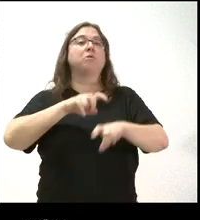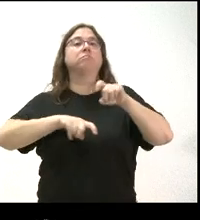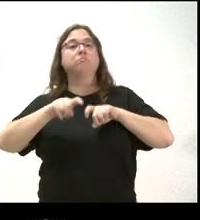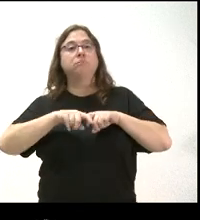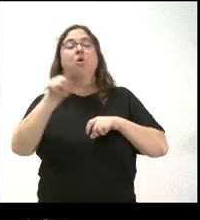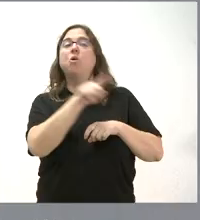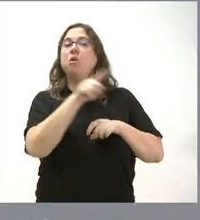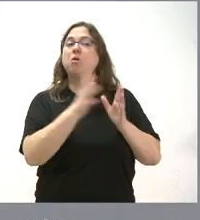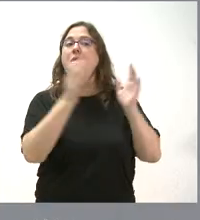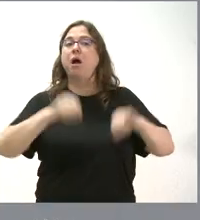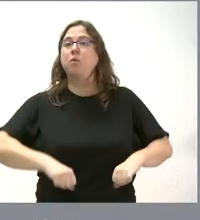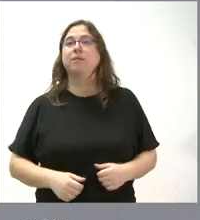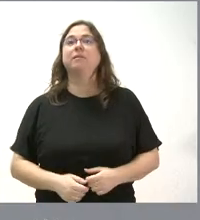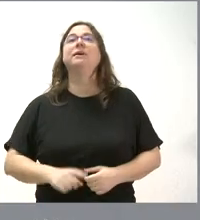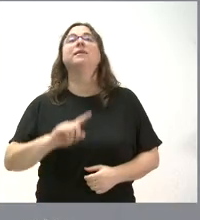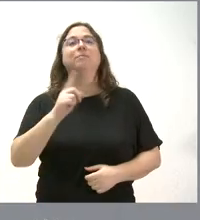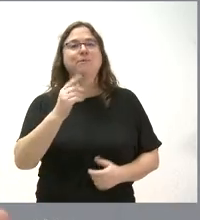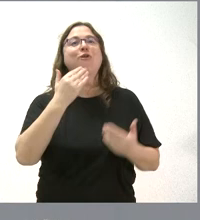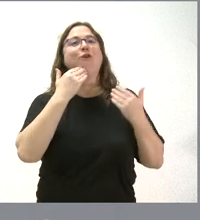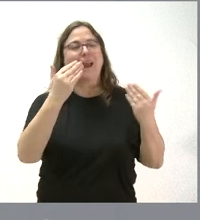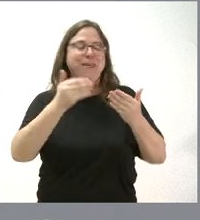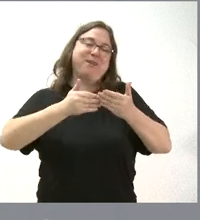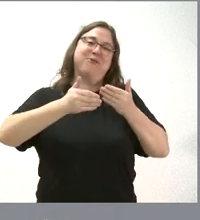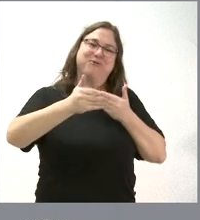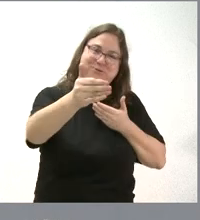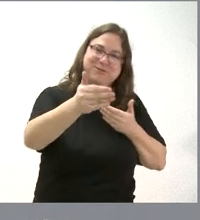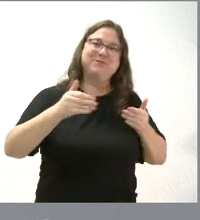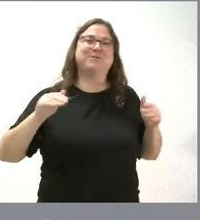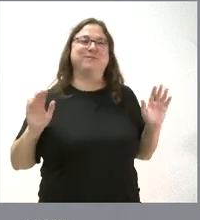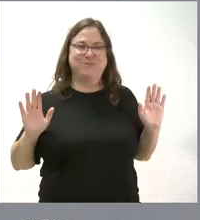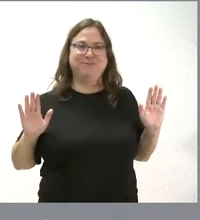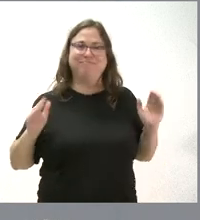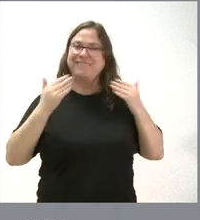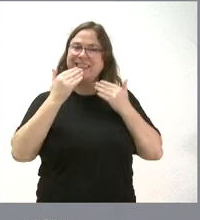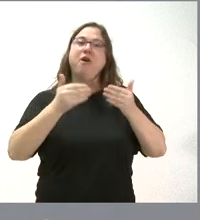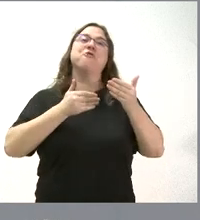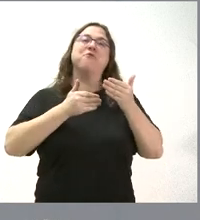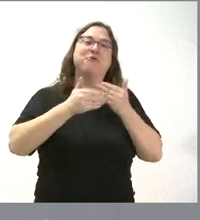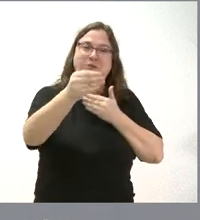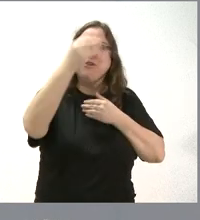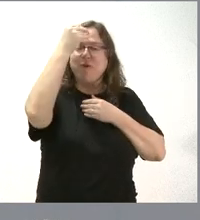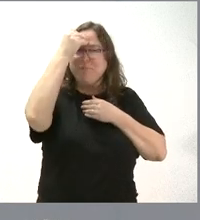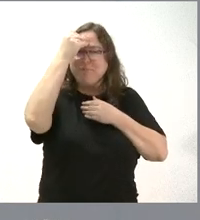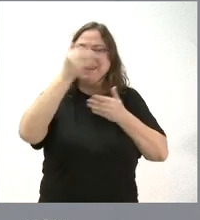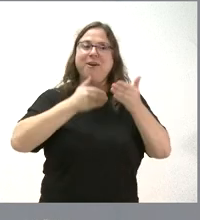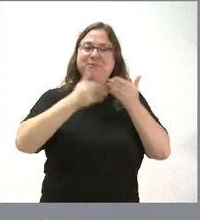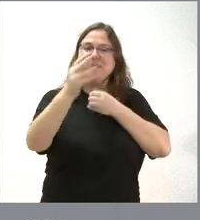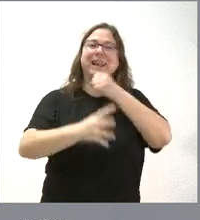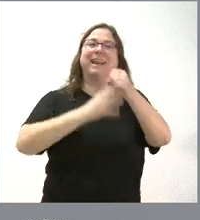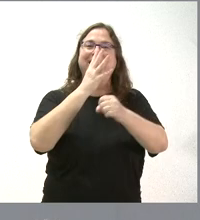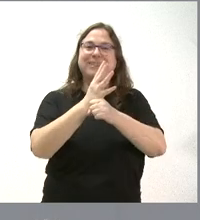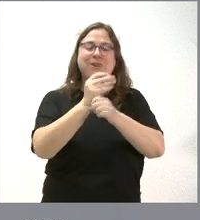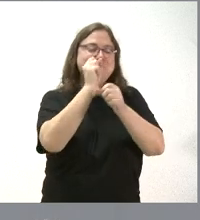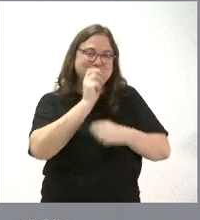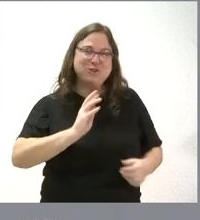Gobierno como la otra. Primero le agradezco la confianza en el futuro que da por hecho de que en el futuro y en próximas legislaturas y durante